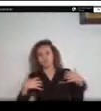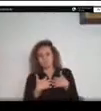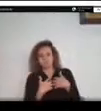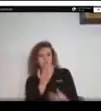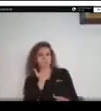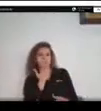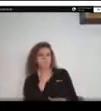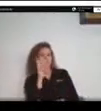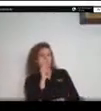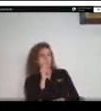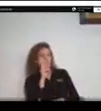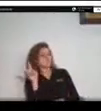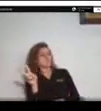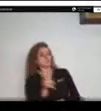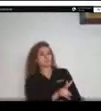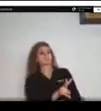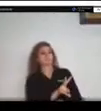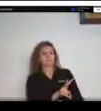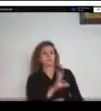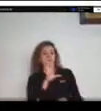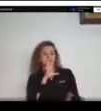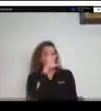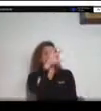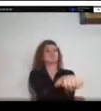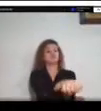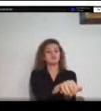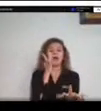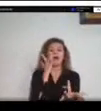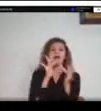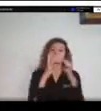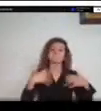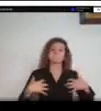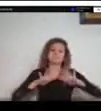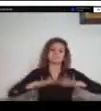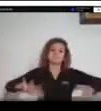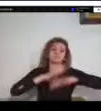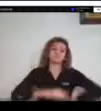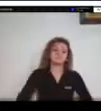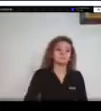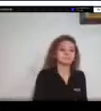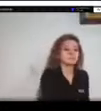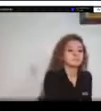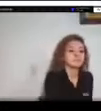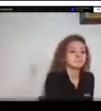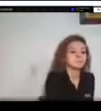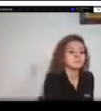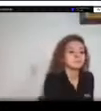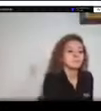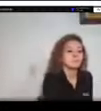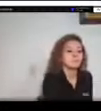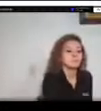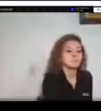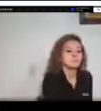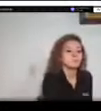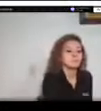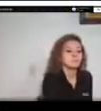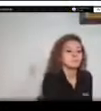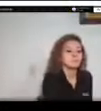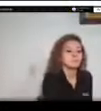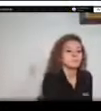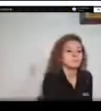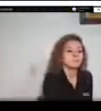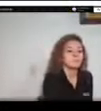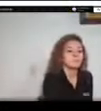estos escorcios sistemas y ya posteriormente tenemos depredadores superiores que están en el tope de la cadena trófica como lo es el jaguar